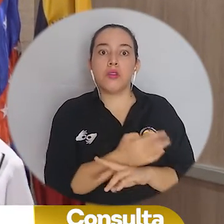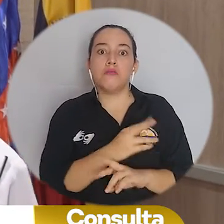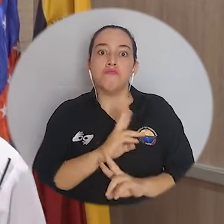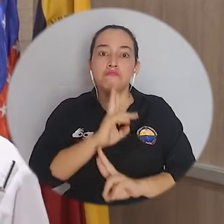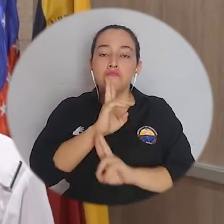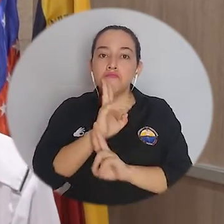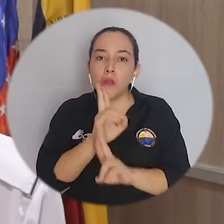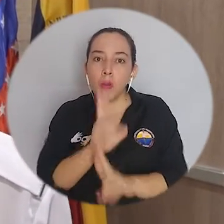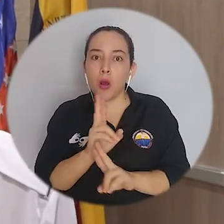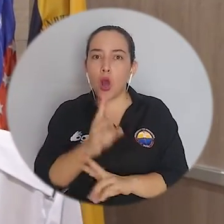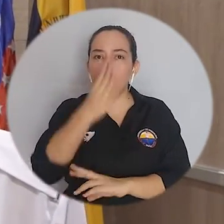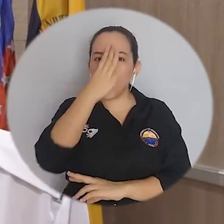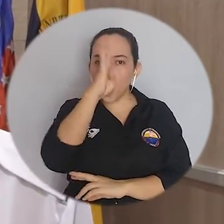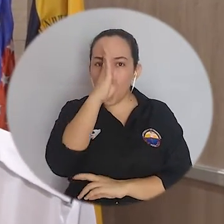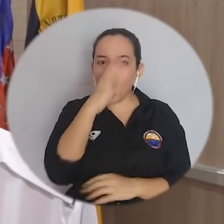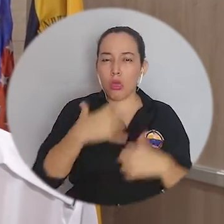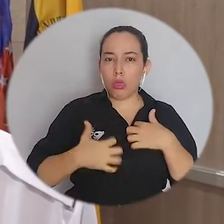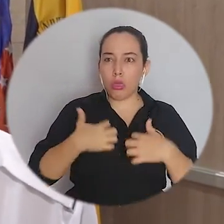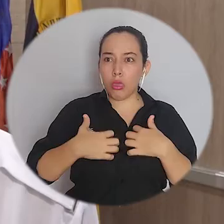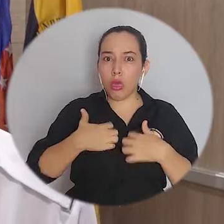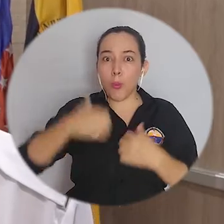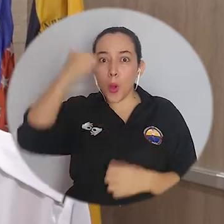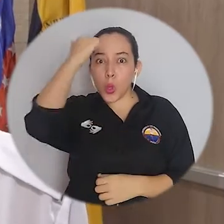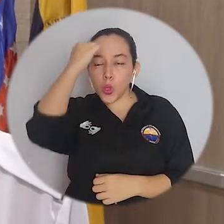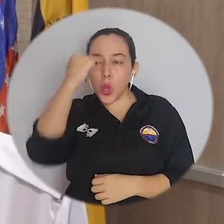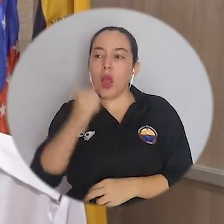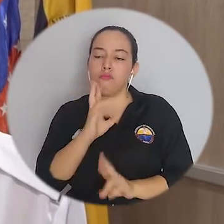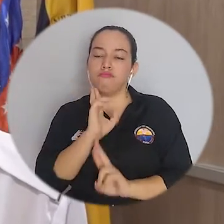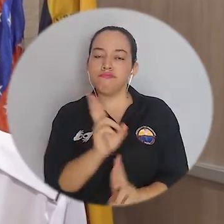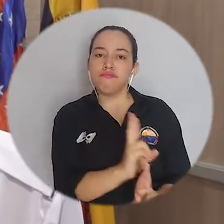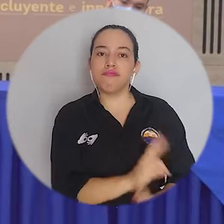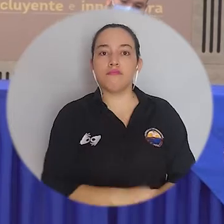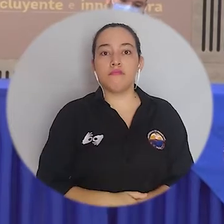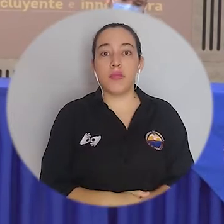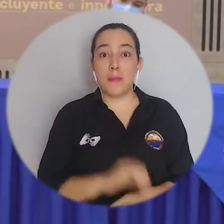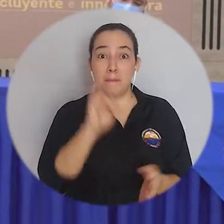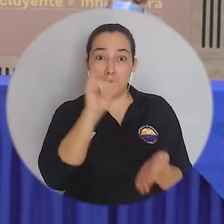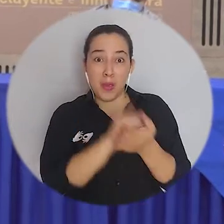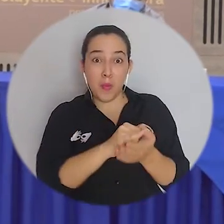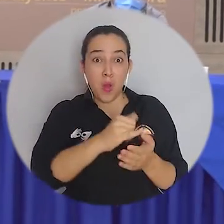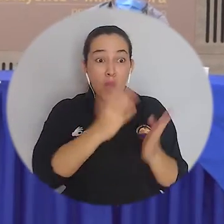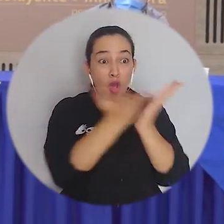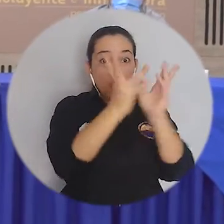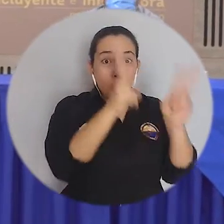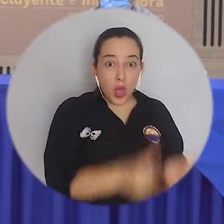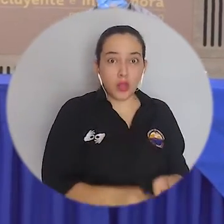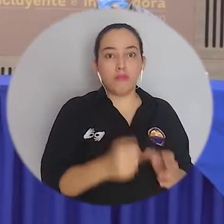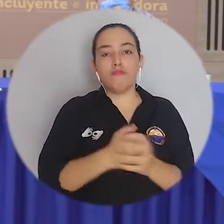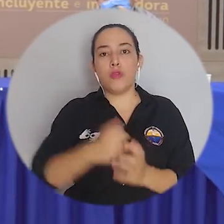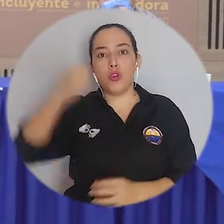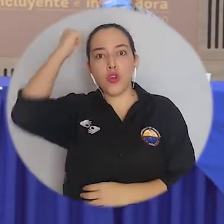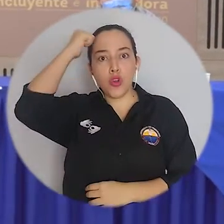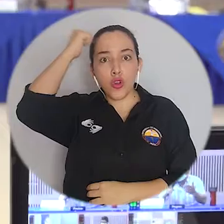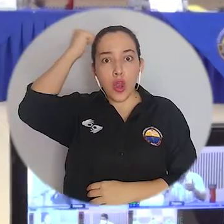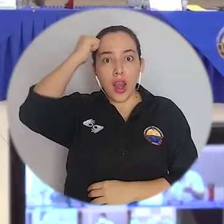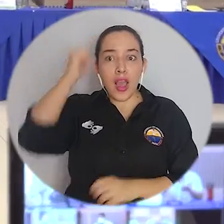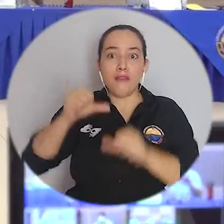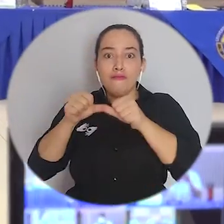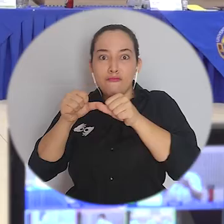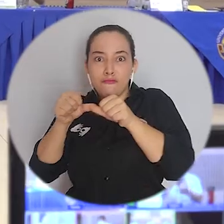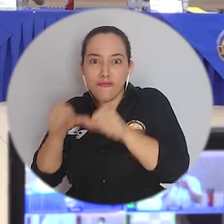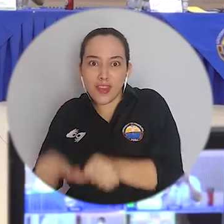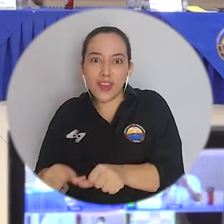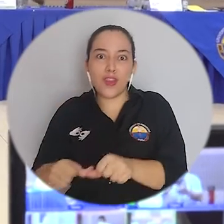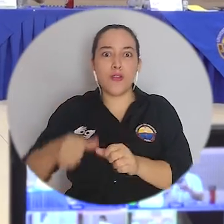respondiendo a sus inquietudes de los docentes. Tal como se cumplió con estudiantes, los docentes de planta,